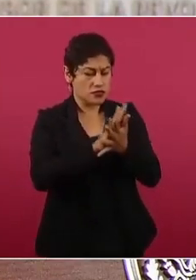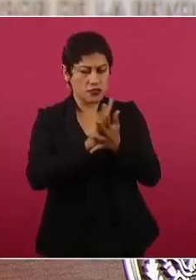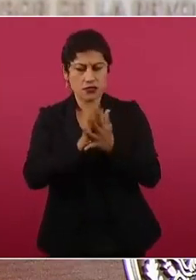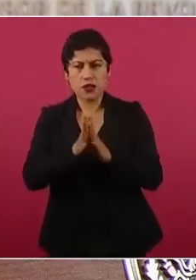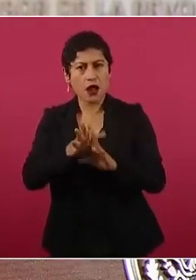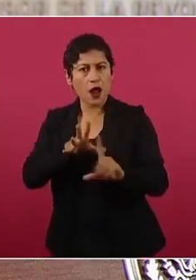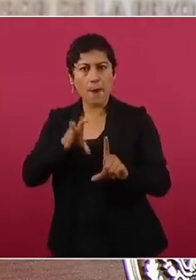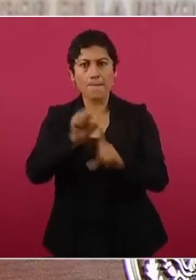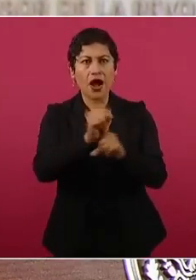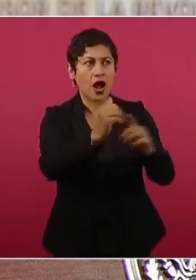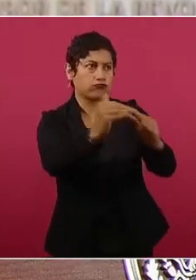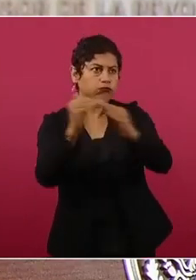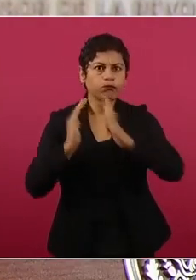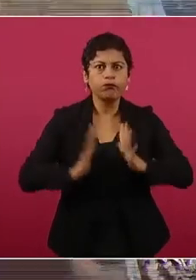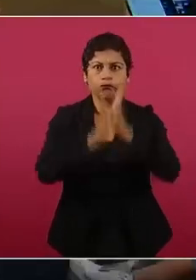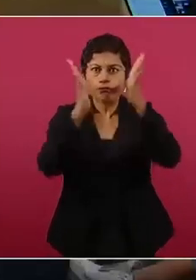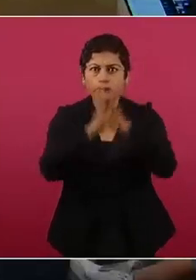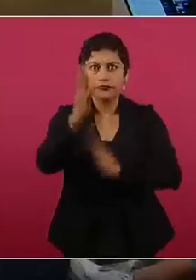más a eso,